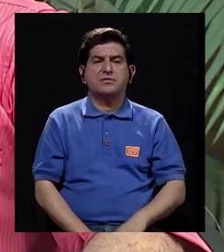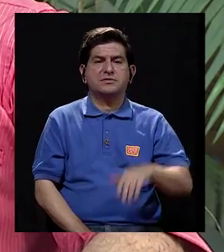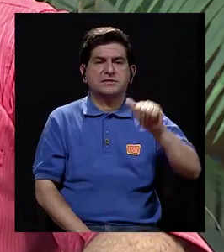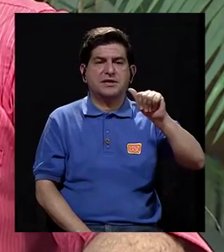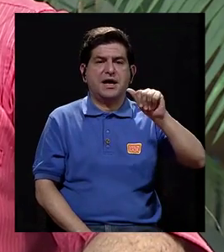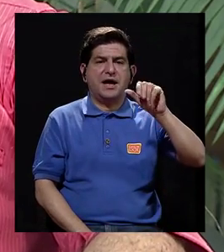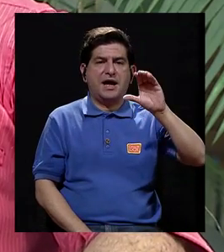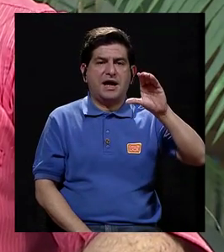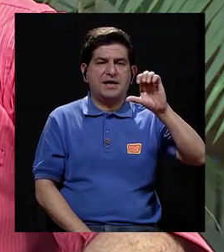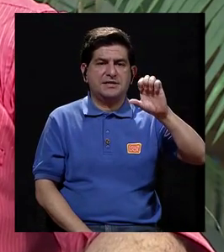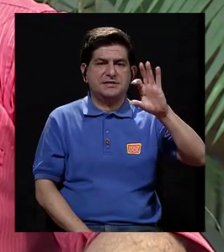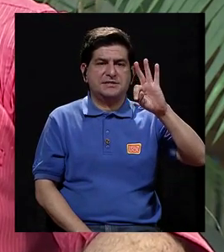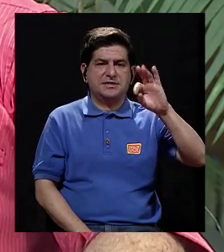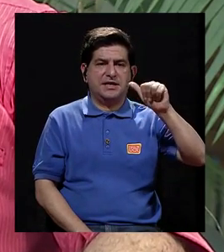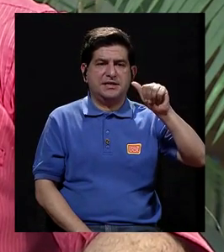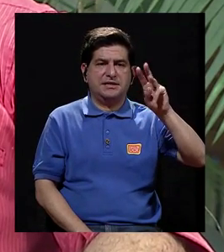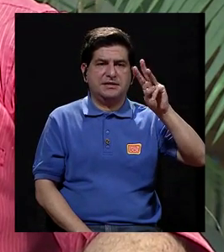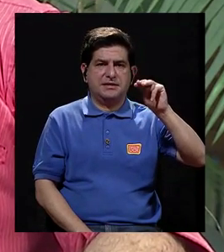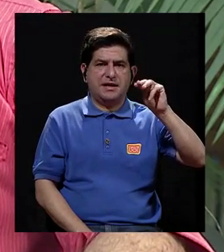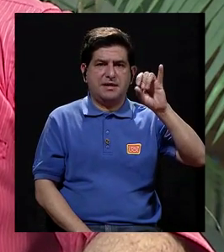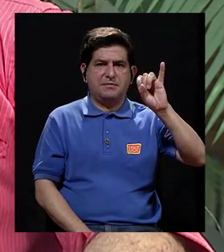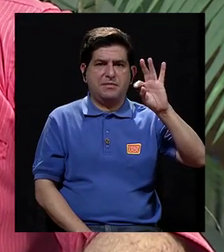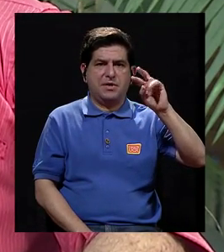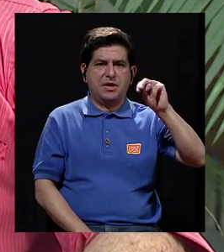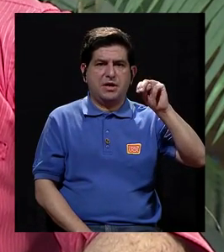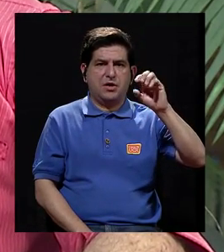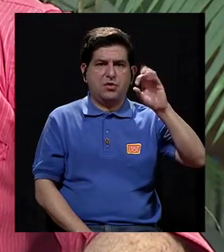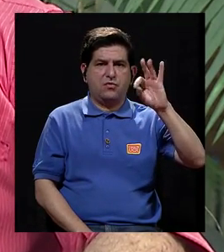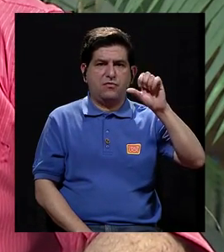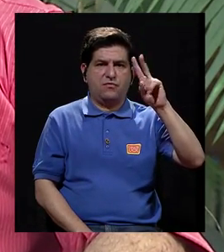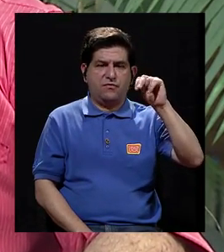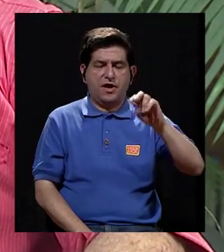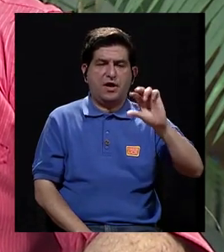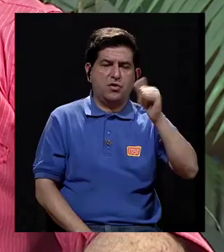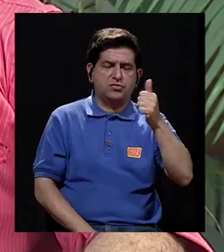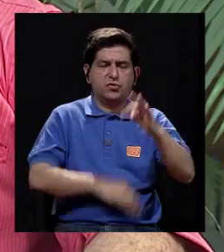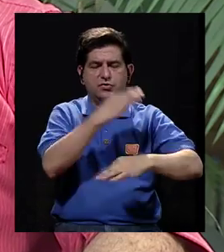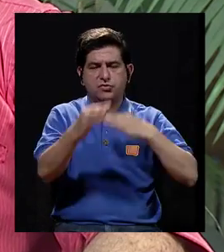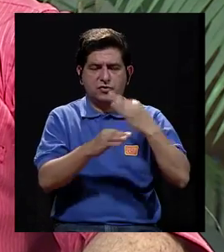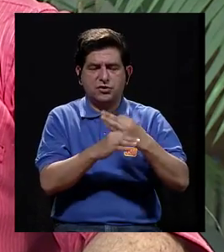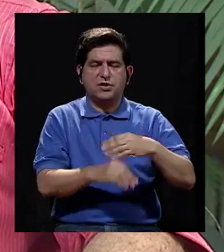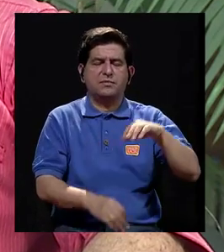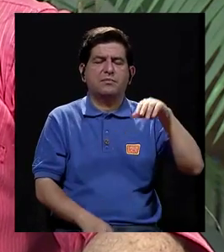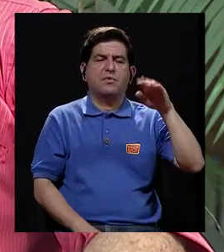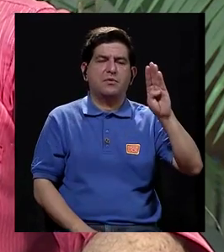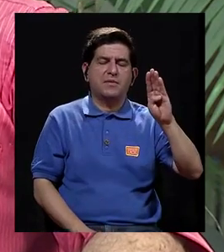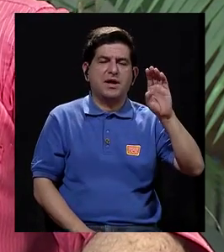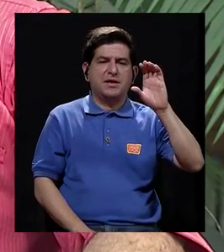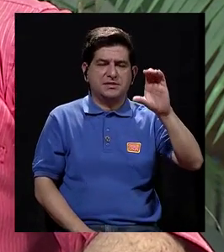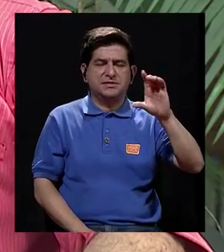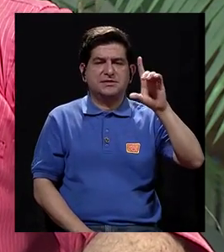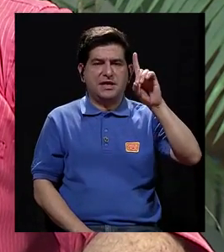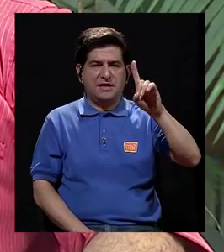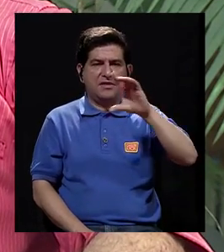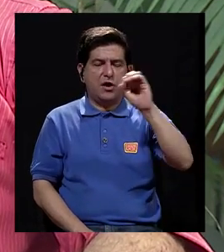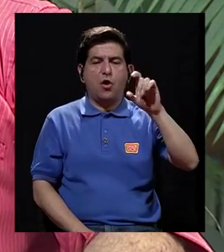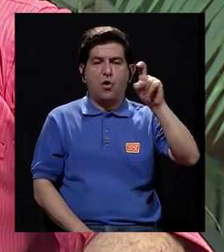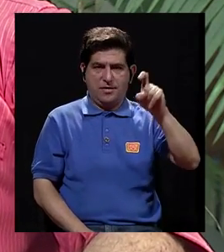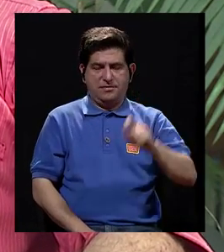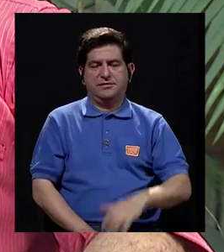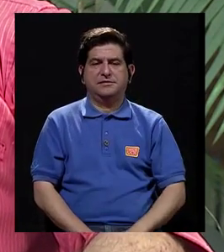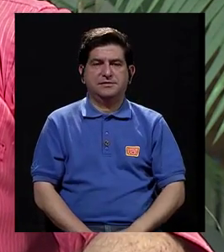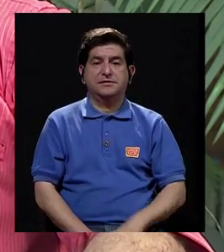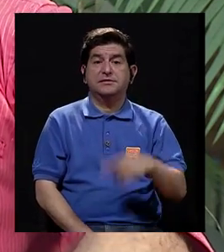acetaminofén, por decirlo así, como que lo que podrían tomar. El resto de medicamentos son categoría B, C, D o X, ¿verdad?